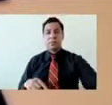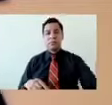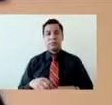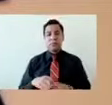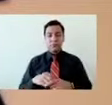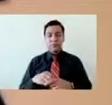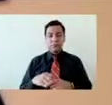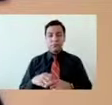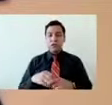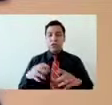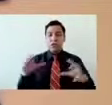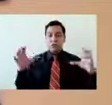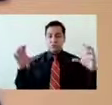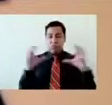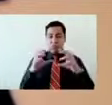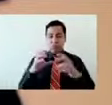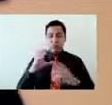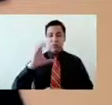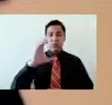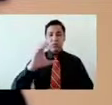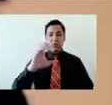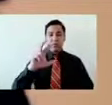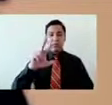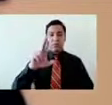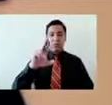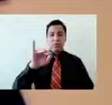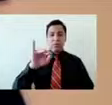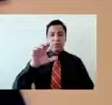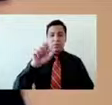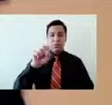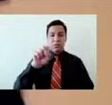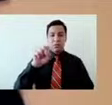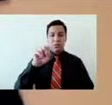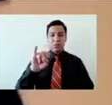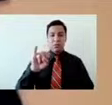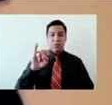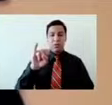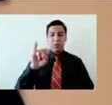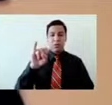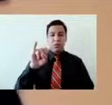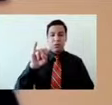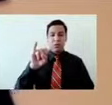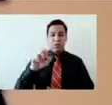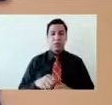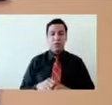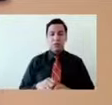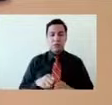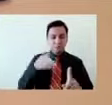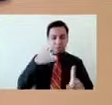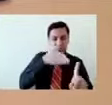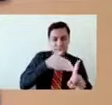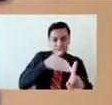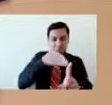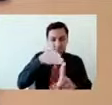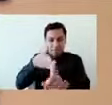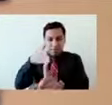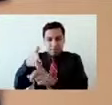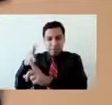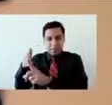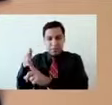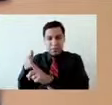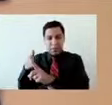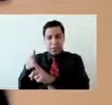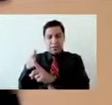crisis, ¿no? Que, que son importantes como irlas definiendo. Por un lado, creo que se